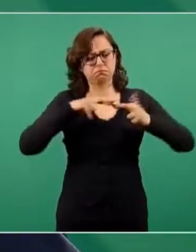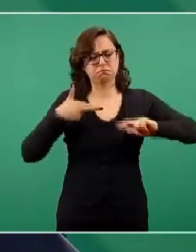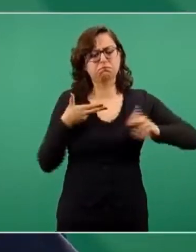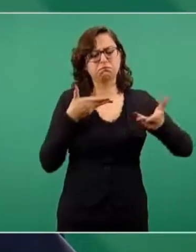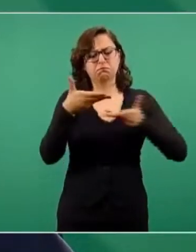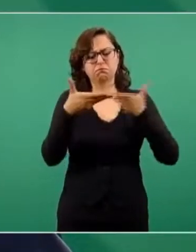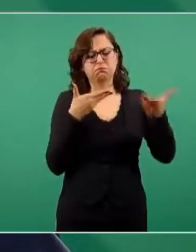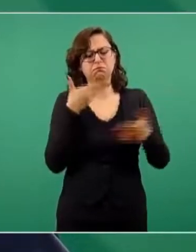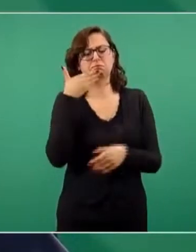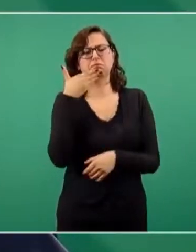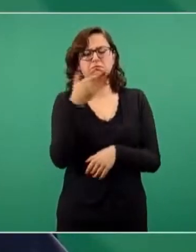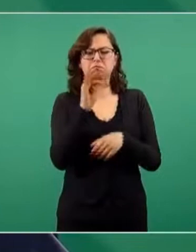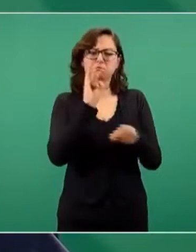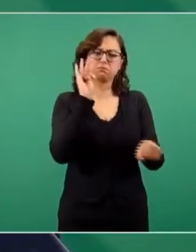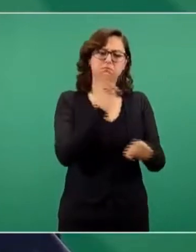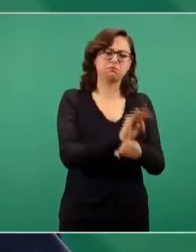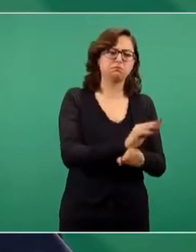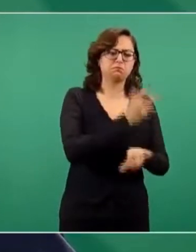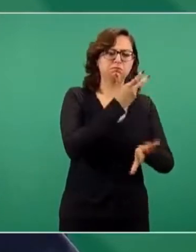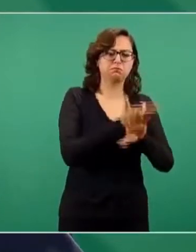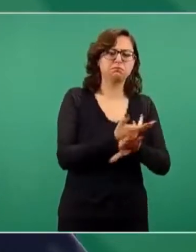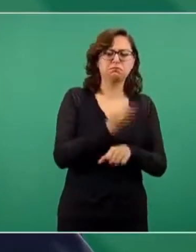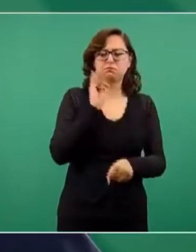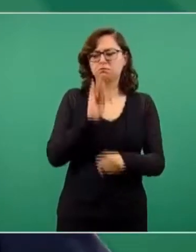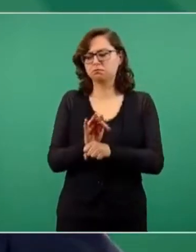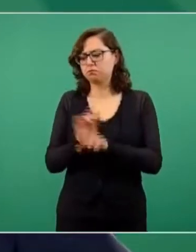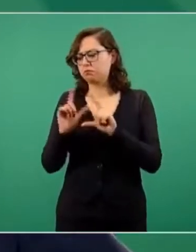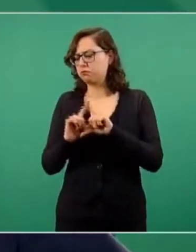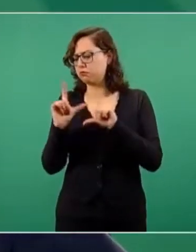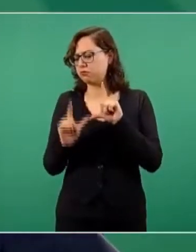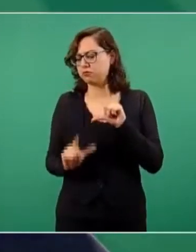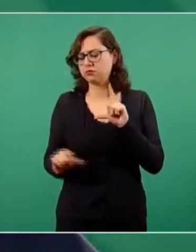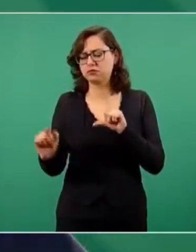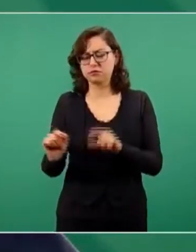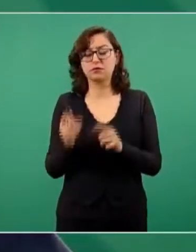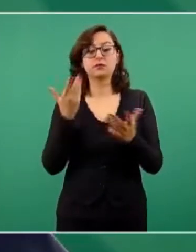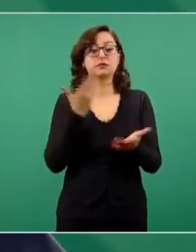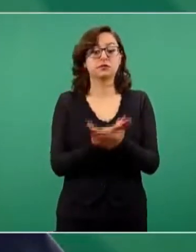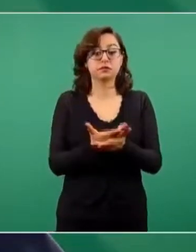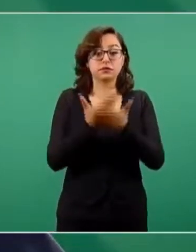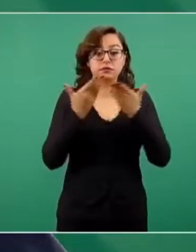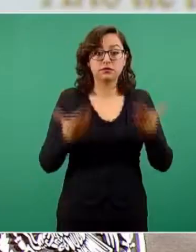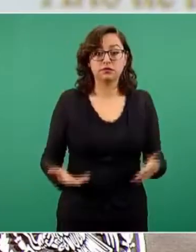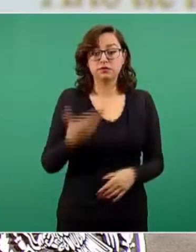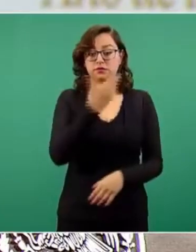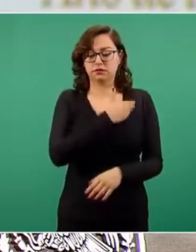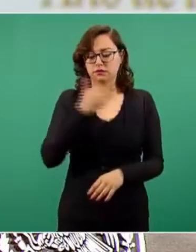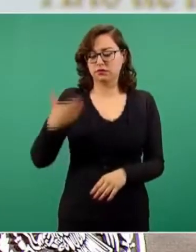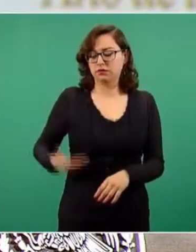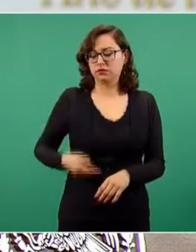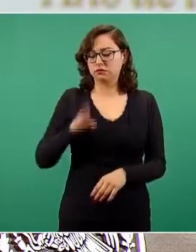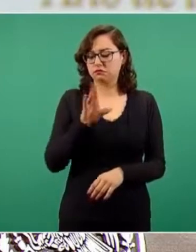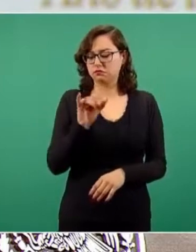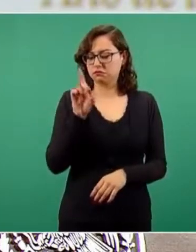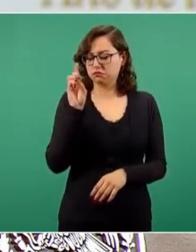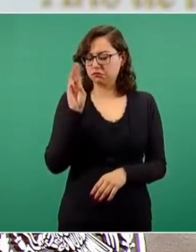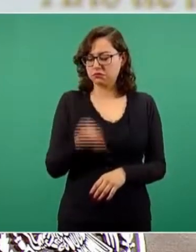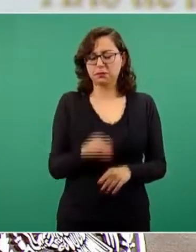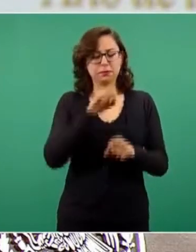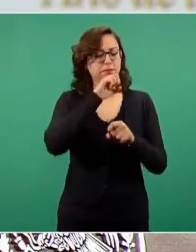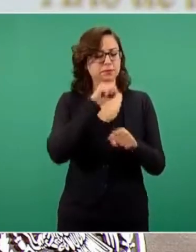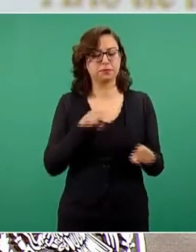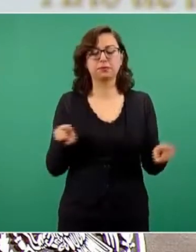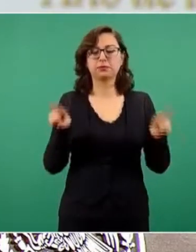para las dos naciones, para los dos pueblos. Y lo mismo ahora con el presidente Biden. Celebro mucho